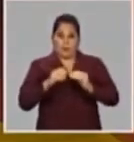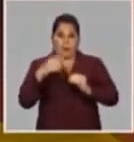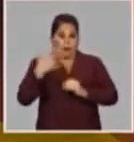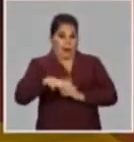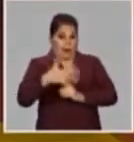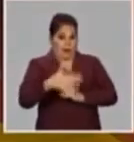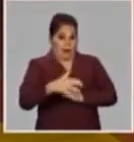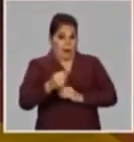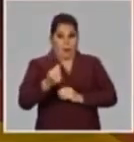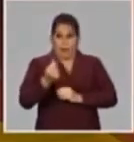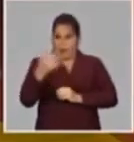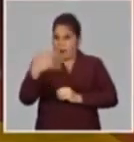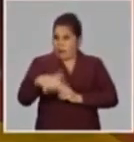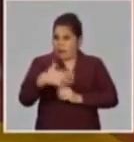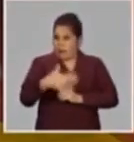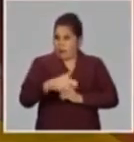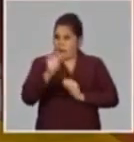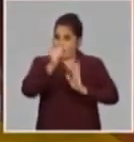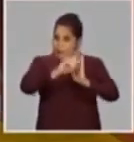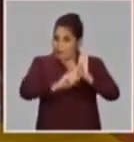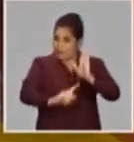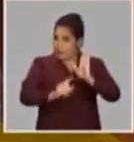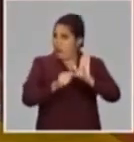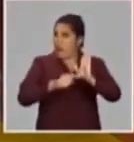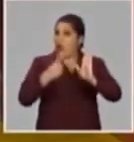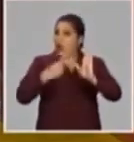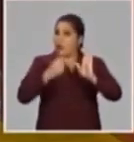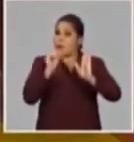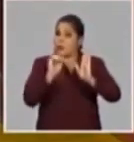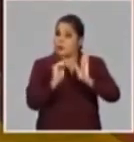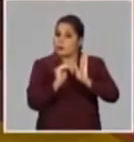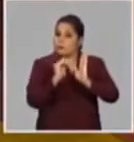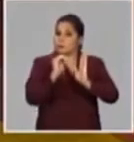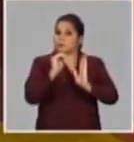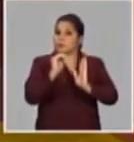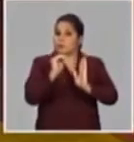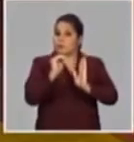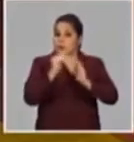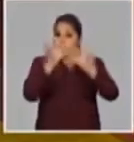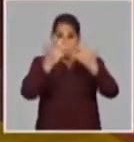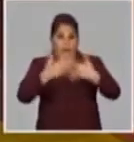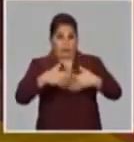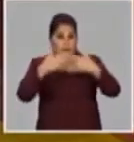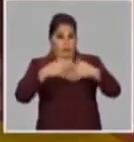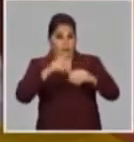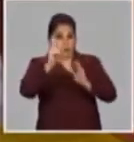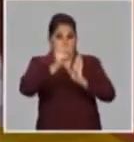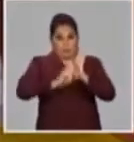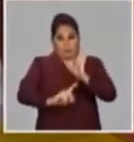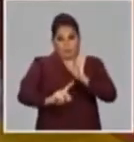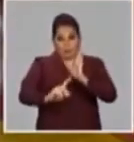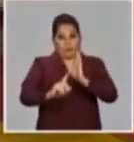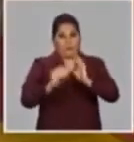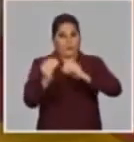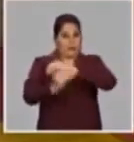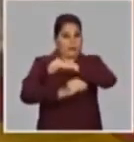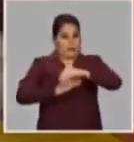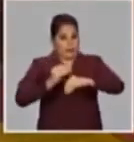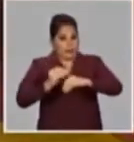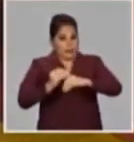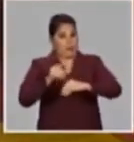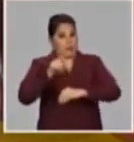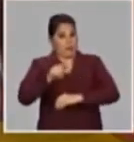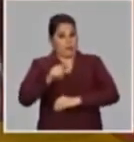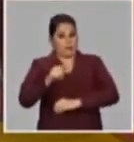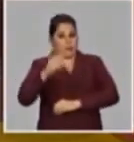tarifa eléctrica, si creciera el costo de la generación de electricidad, y no se mueven las tarifas, ese